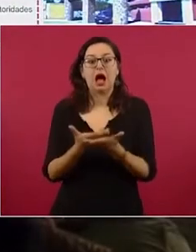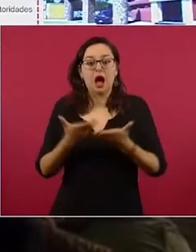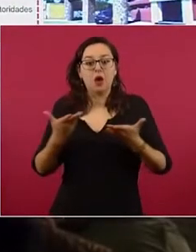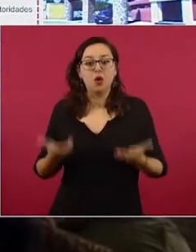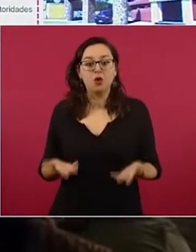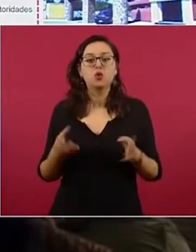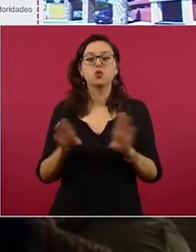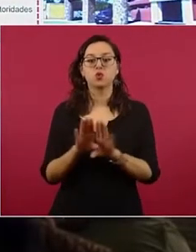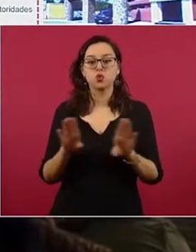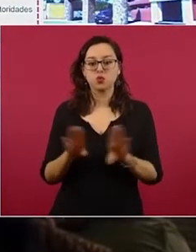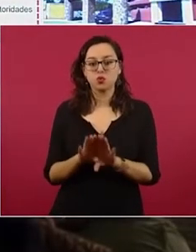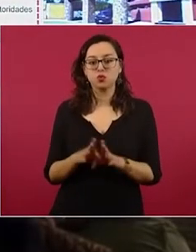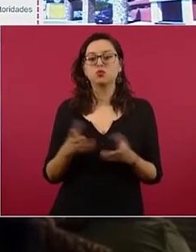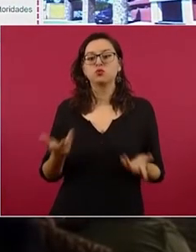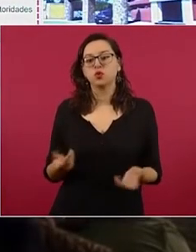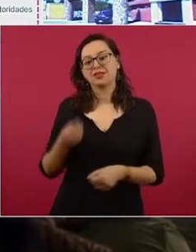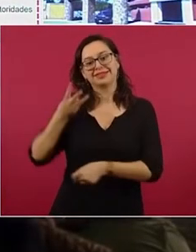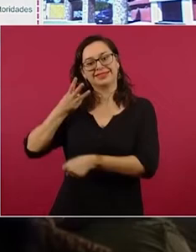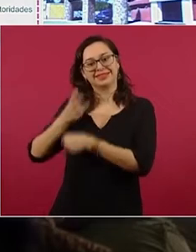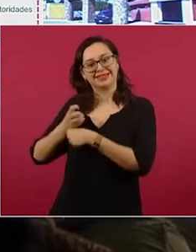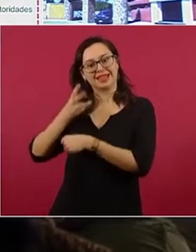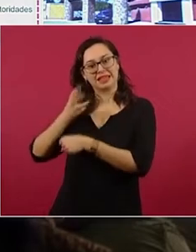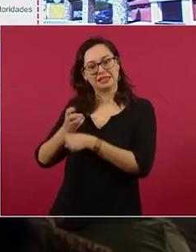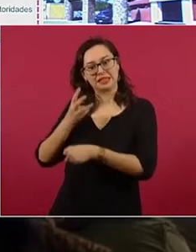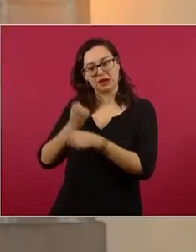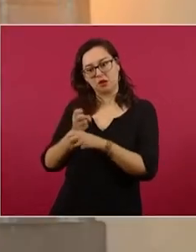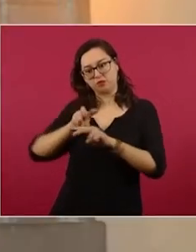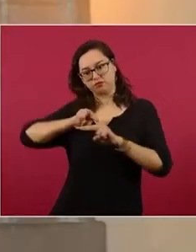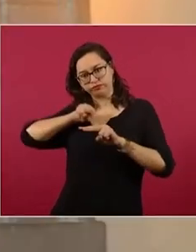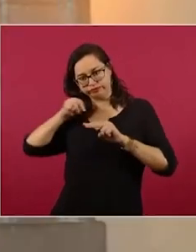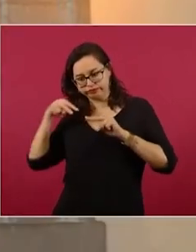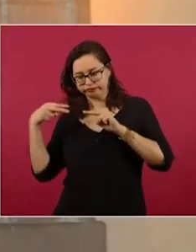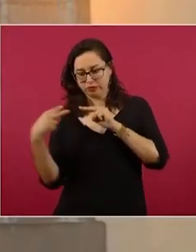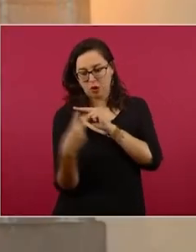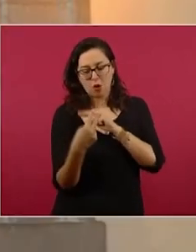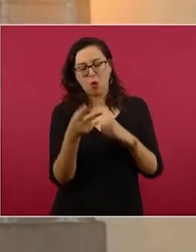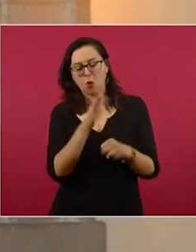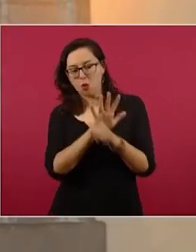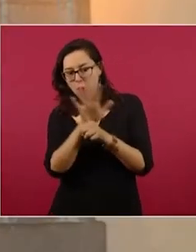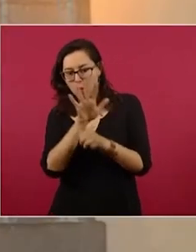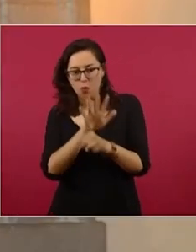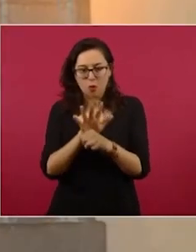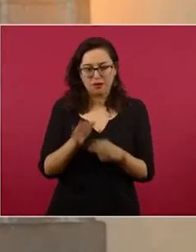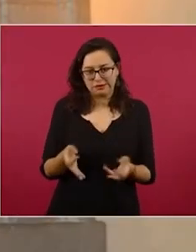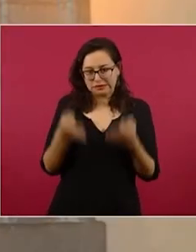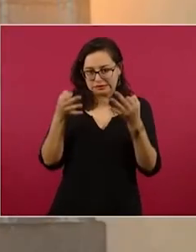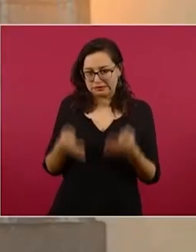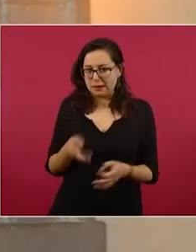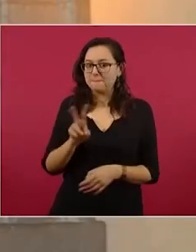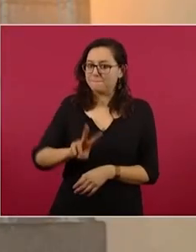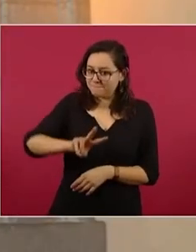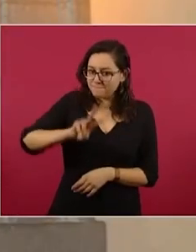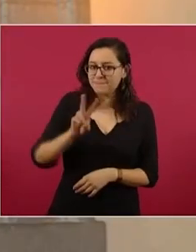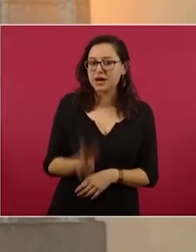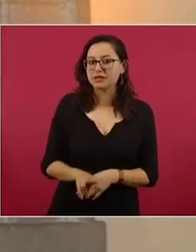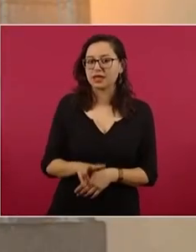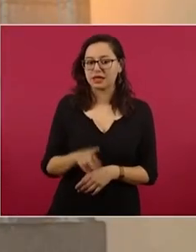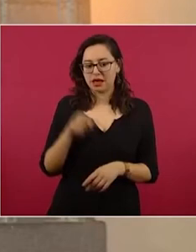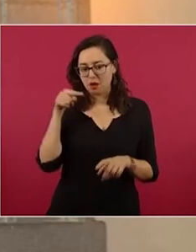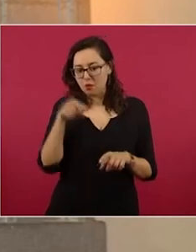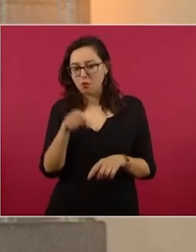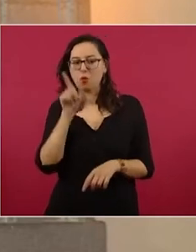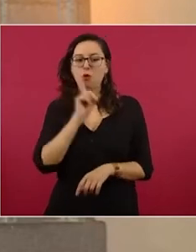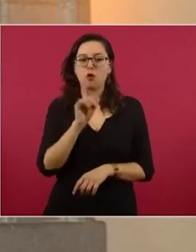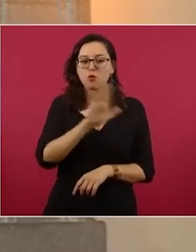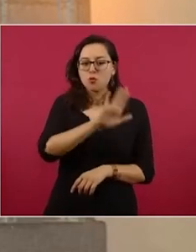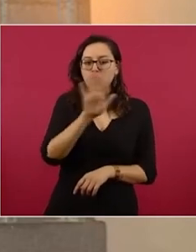poder emitir una opinión técnica para poder unificar criterios de cuál fue la causa de